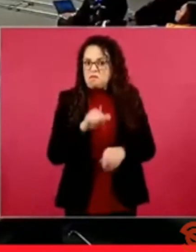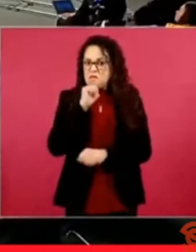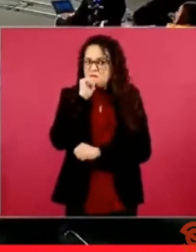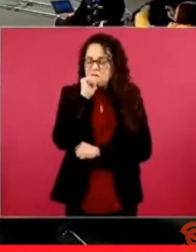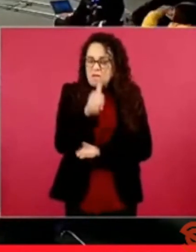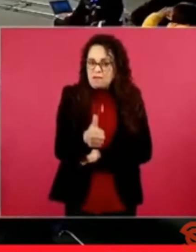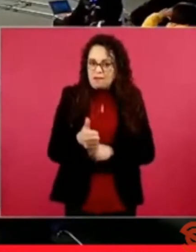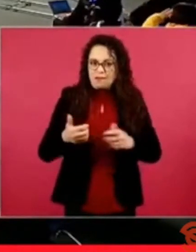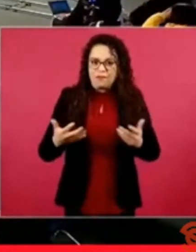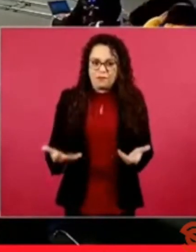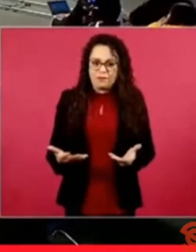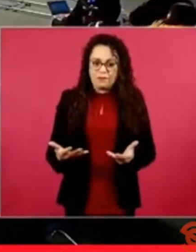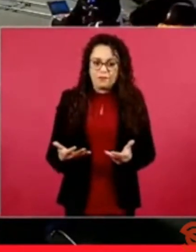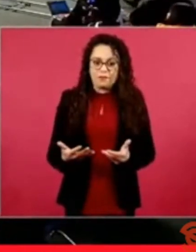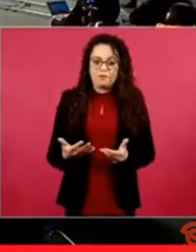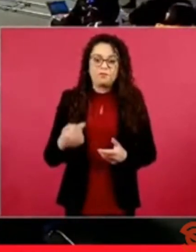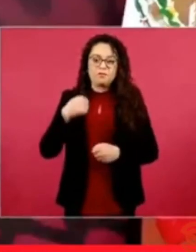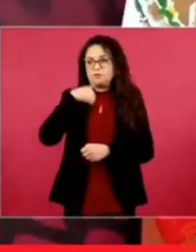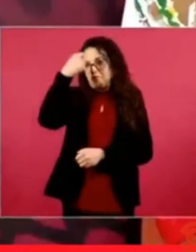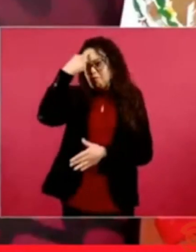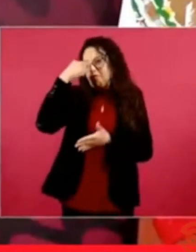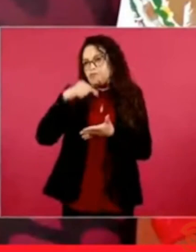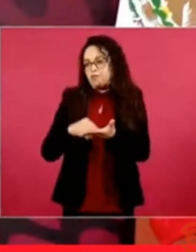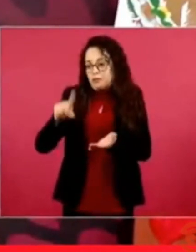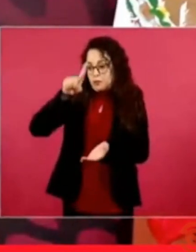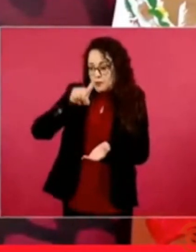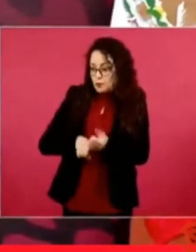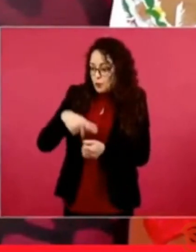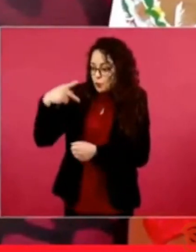íntimas en la familia.